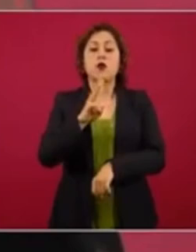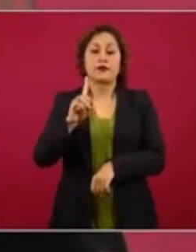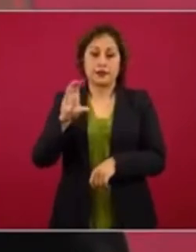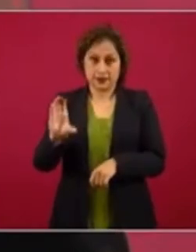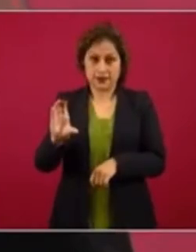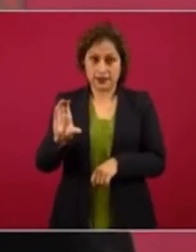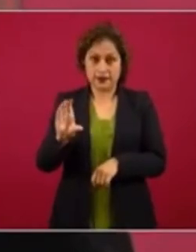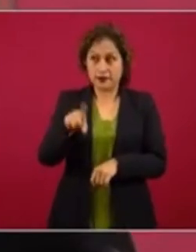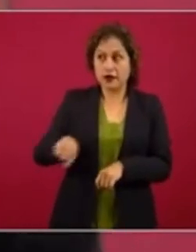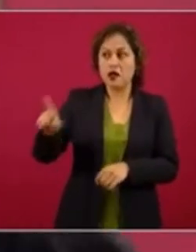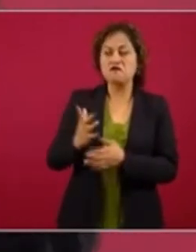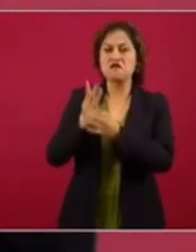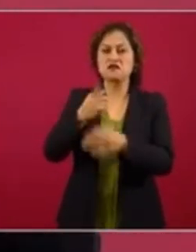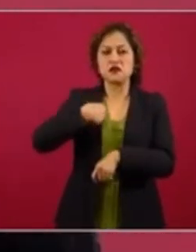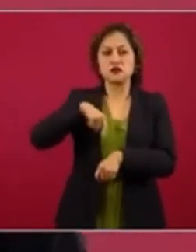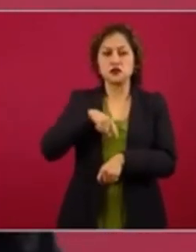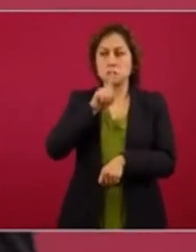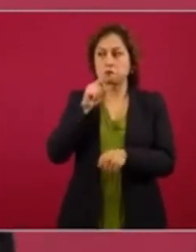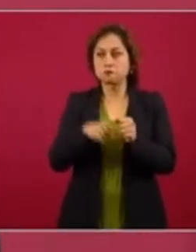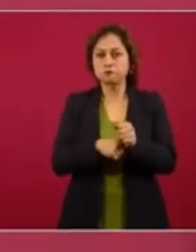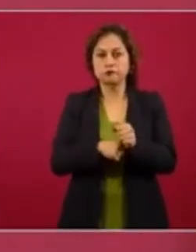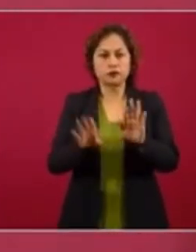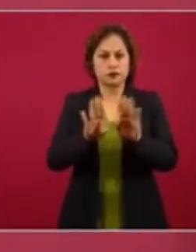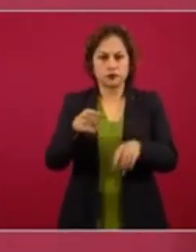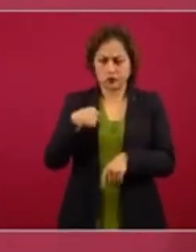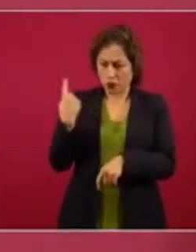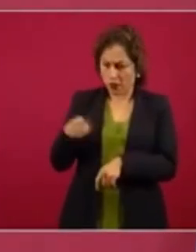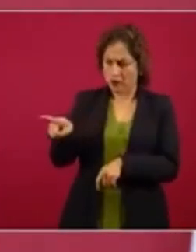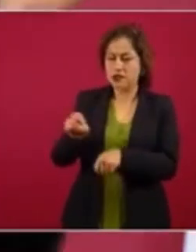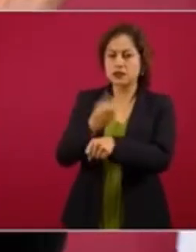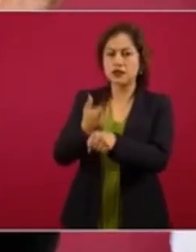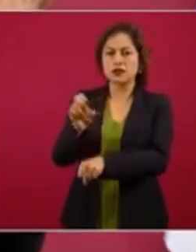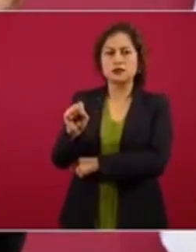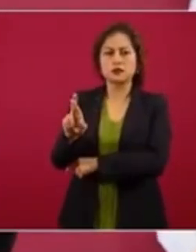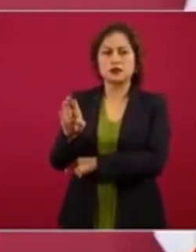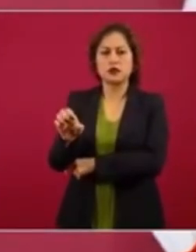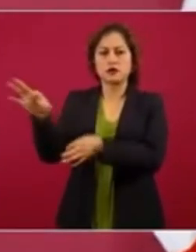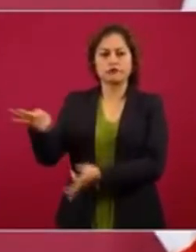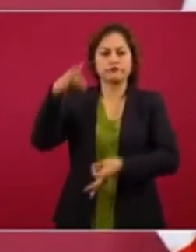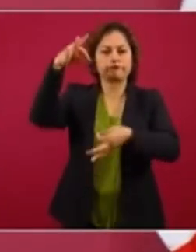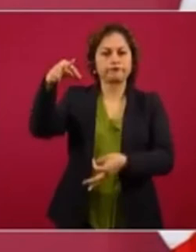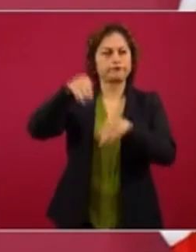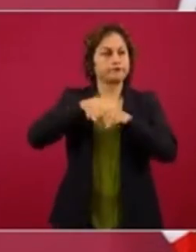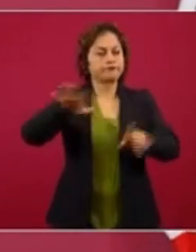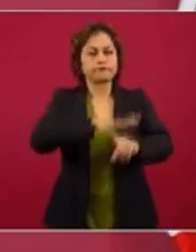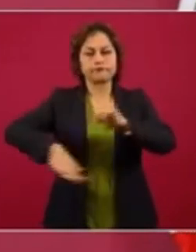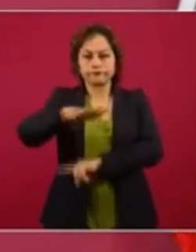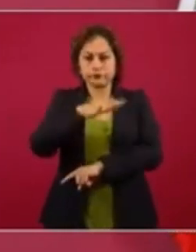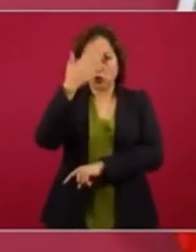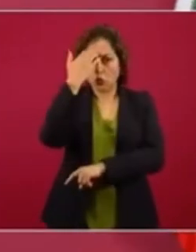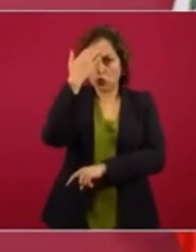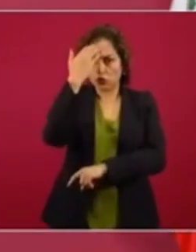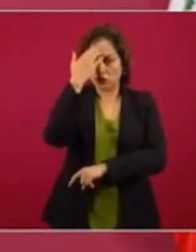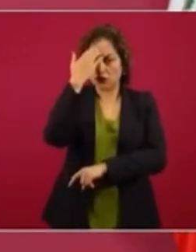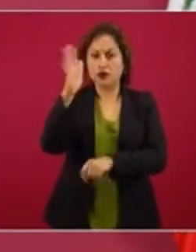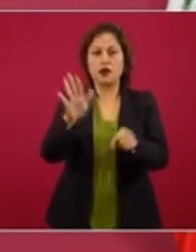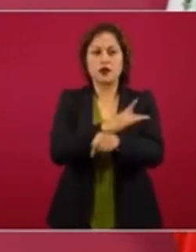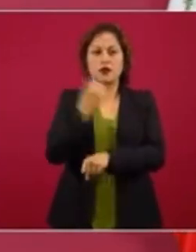al Secretario de Relaciones Exteriores que se desclasifique que no tengamos ninguna